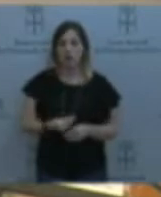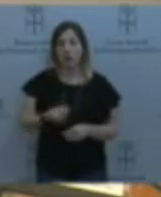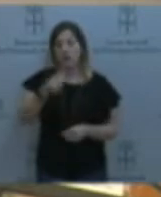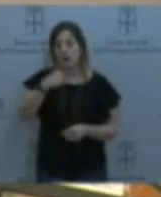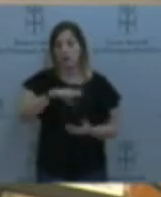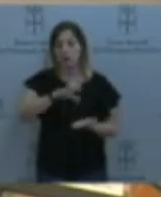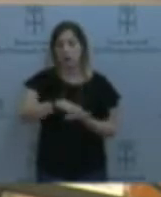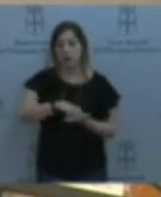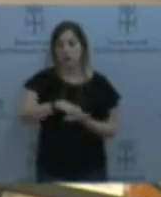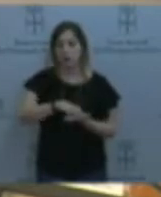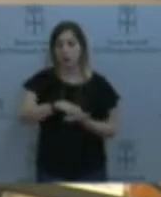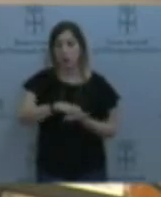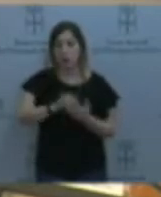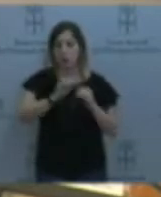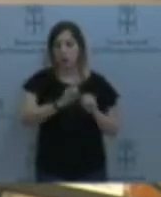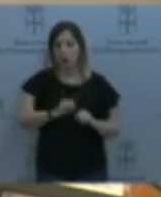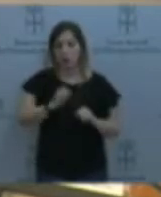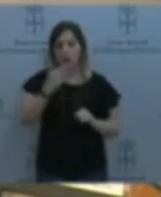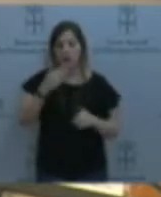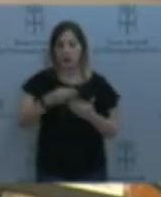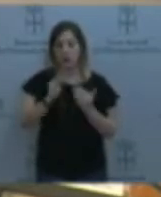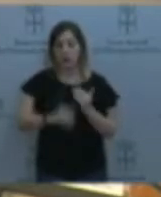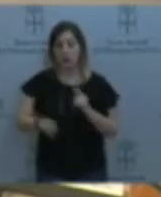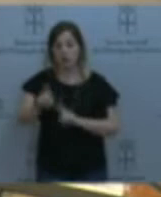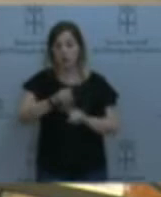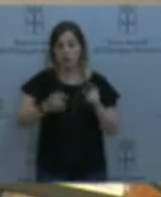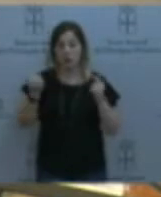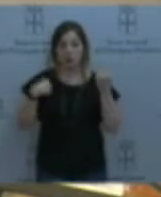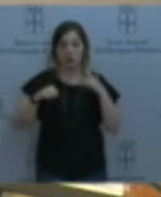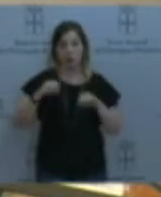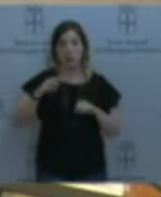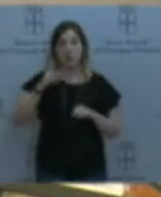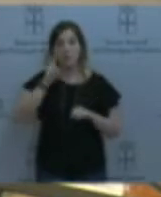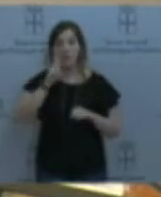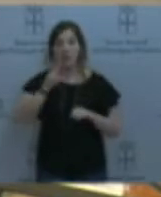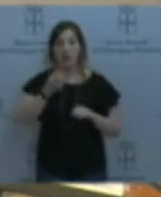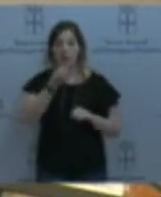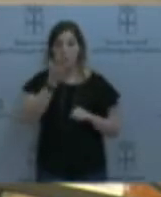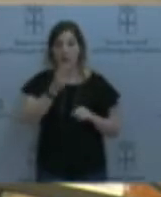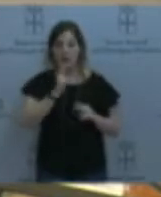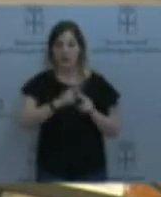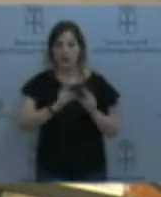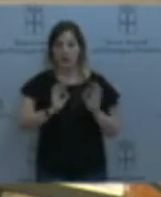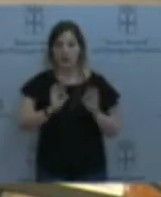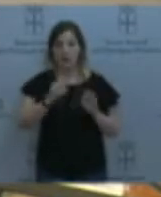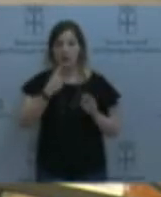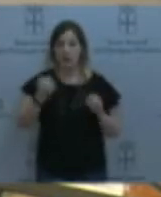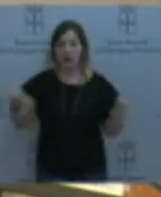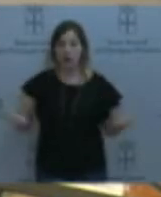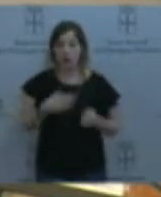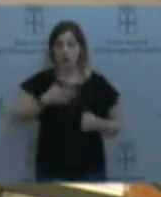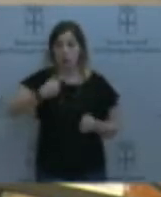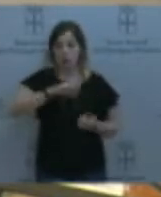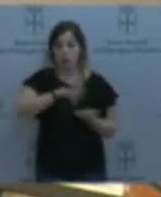de conducta de Miraflores. También decirle que toda nuestra actuación en los centros de protección está supervisada por la Fiscalía